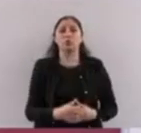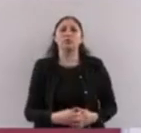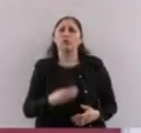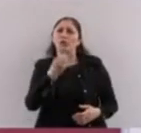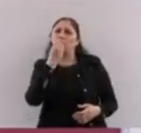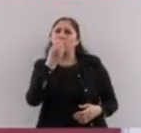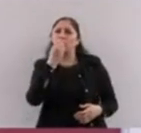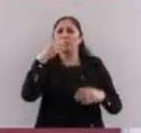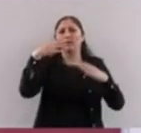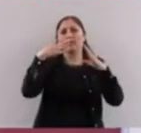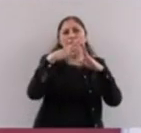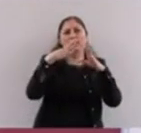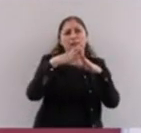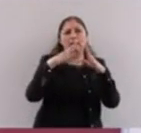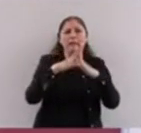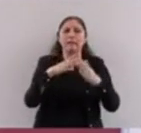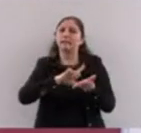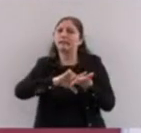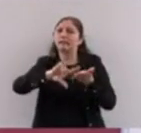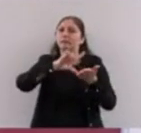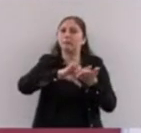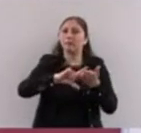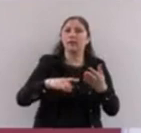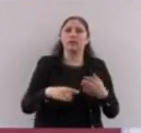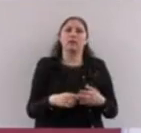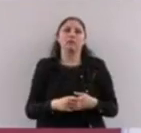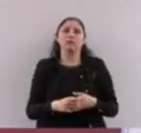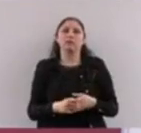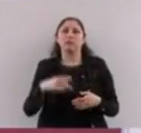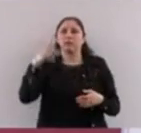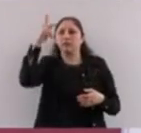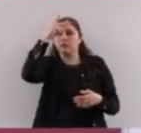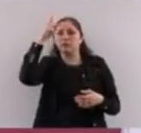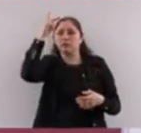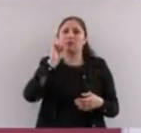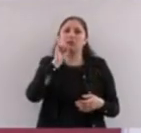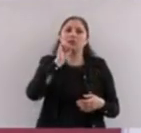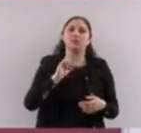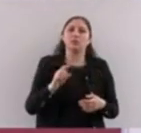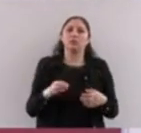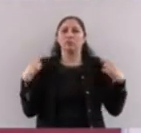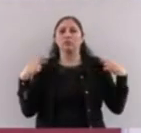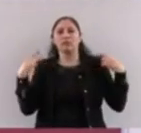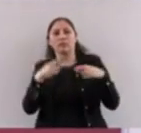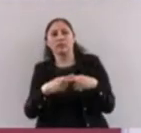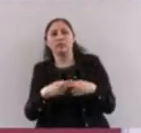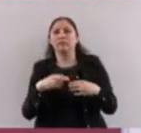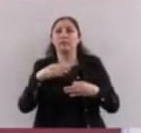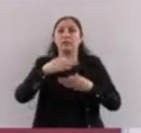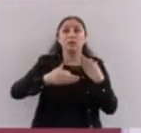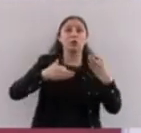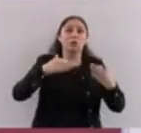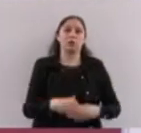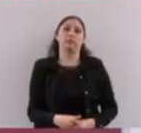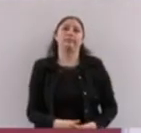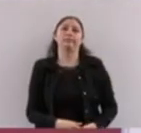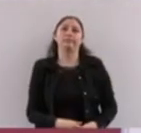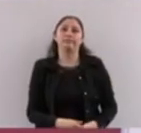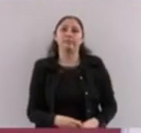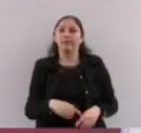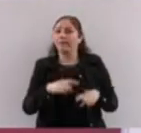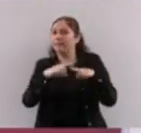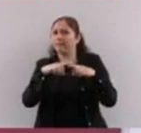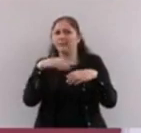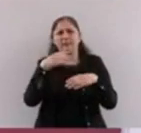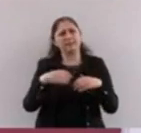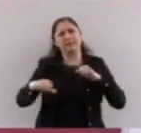y yo les digo que hacerla de enfermera, de doctora, de psicóloga, de maestra, de plomera, de todo. Y